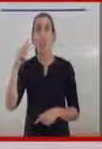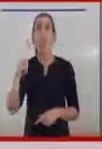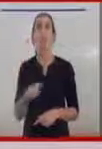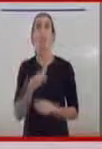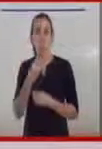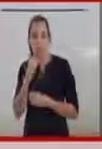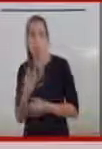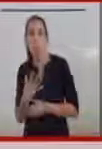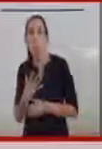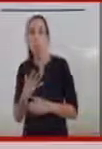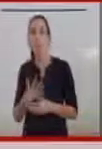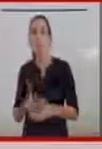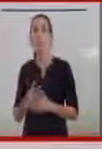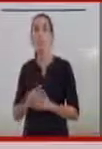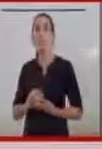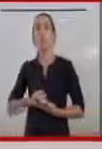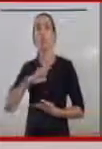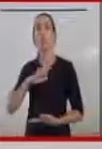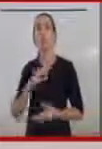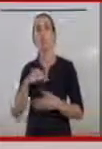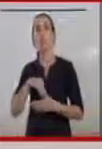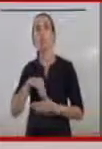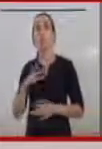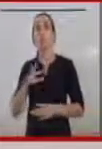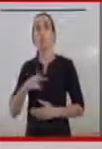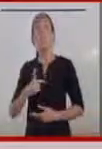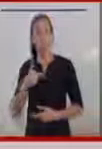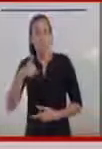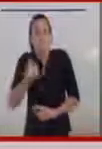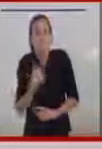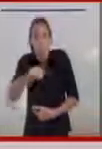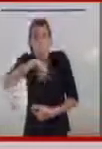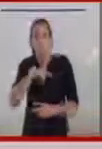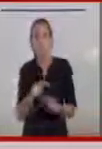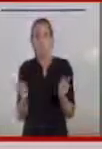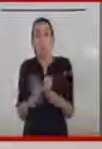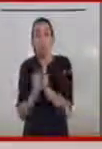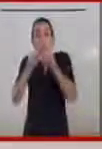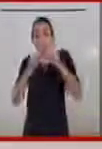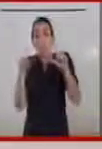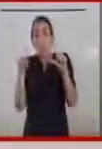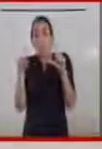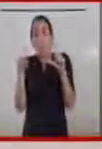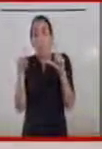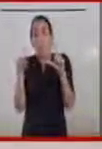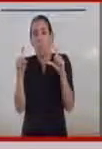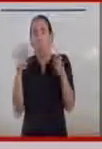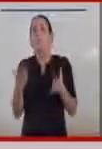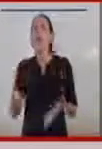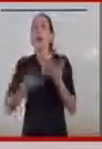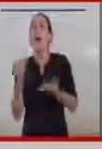satisfactoria y que animo a cualquier empresa pequeña, porque nosotros somos una pequeña empresa, pues, que se pueden